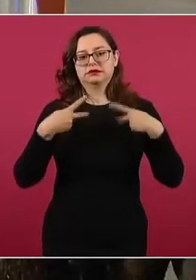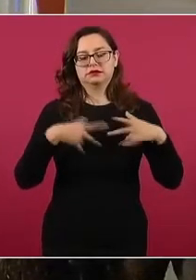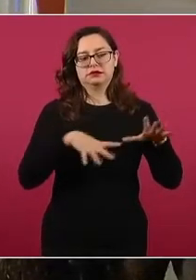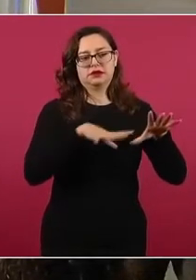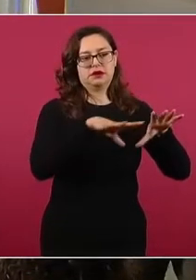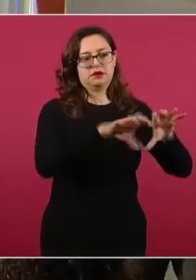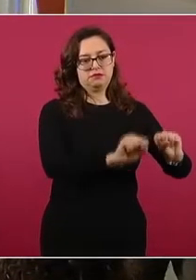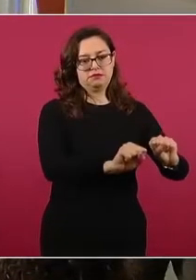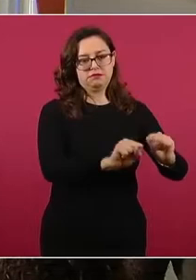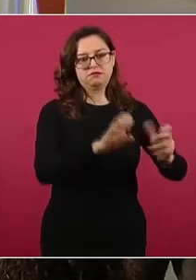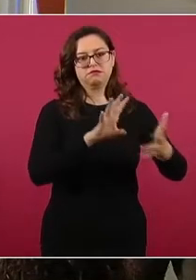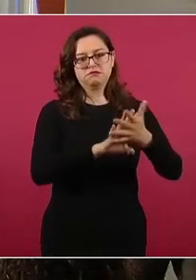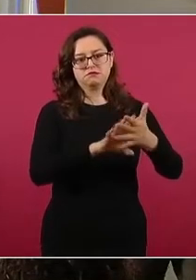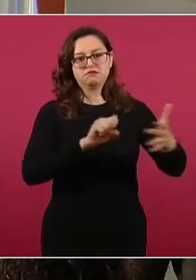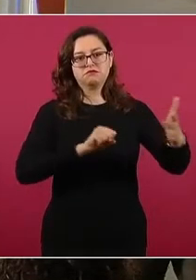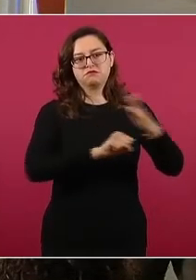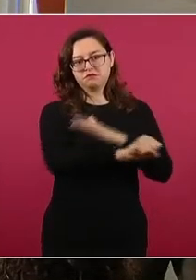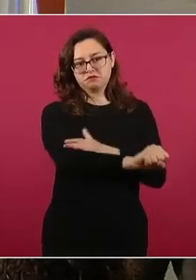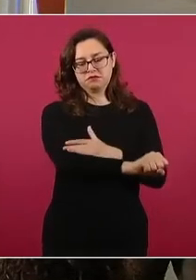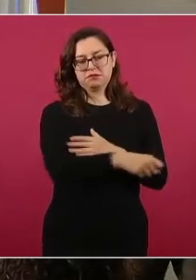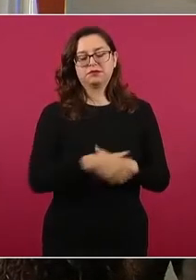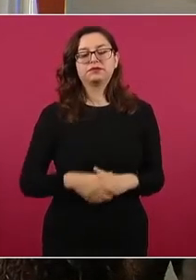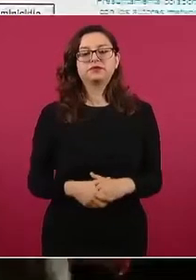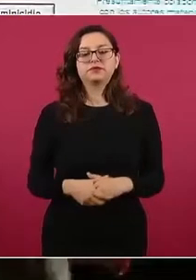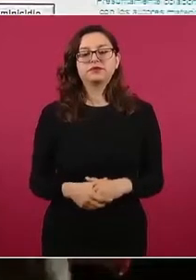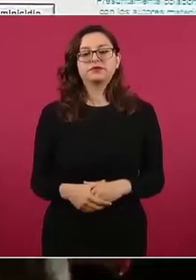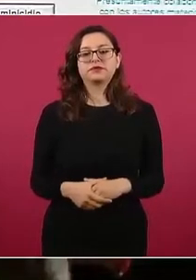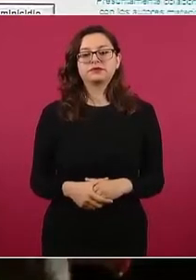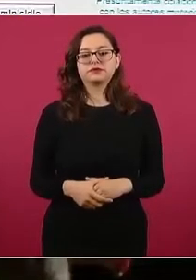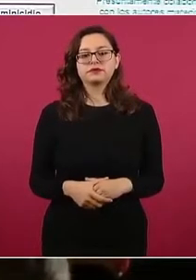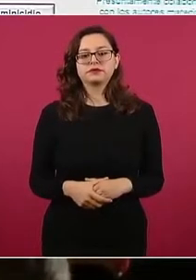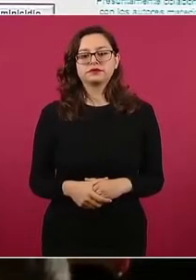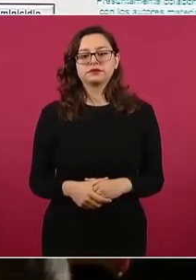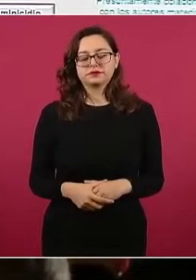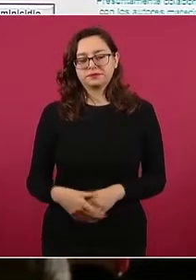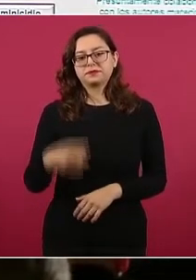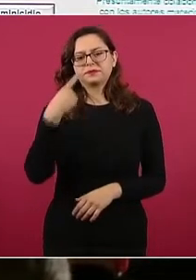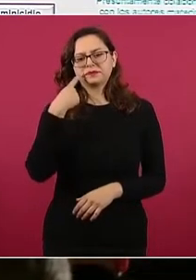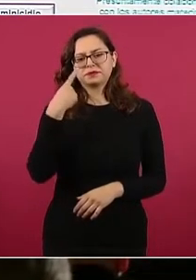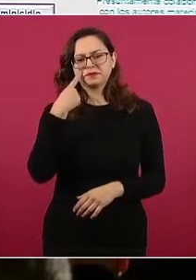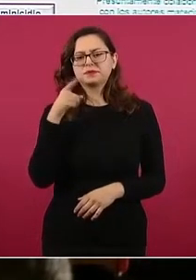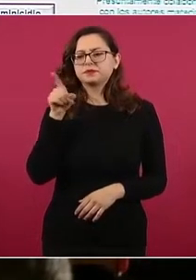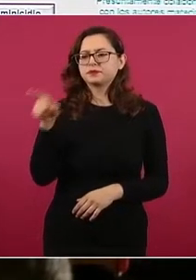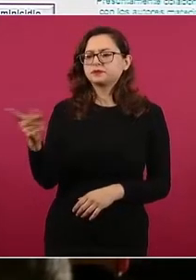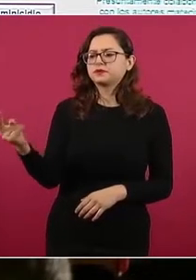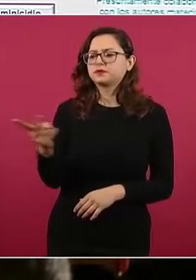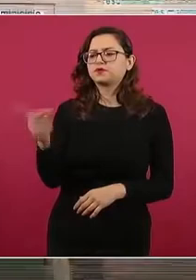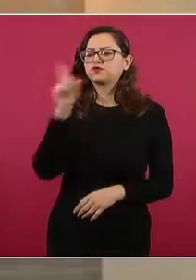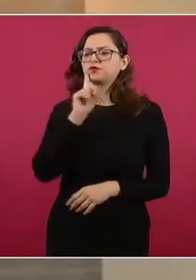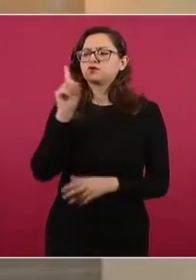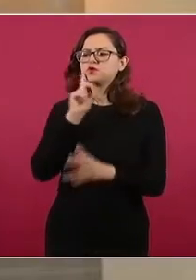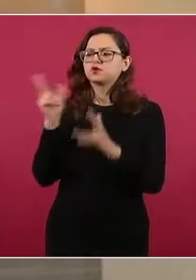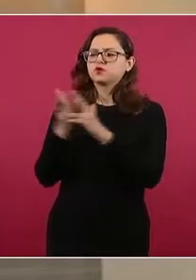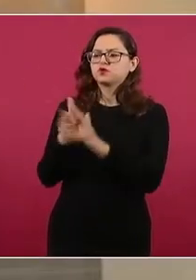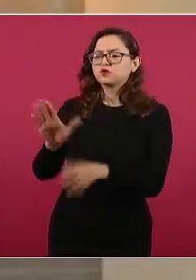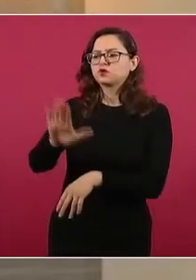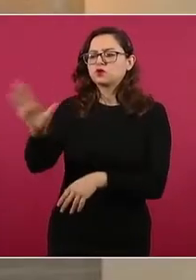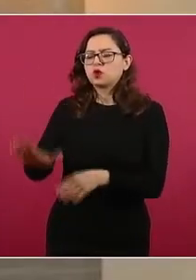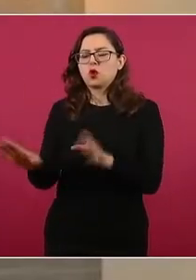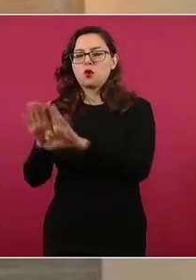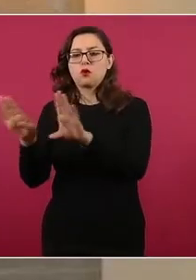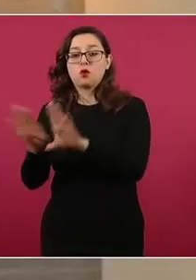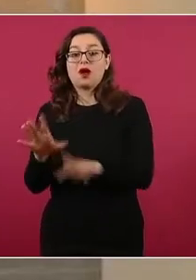Luis N. habría sido el presunto enlace entre los autores intelectuales y los autores materiales,